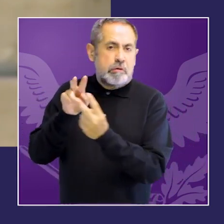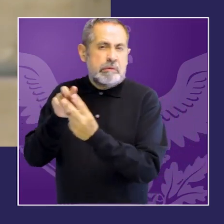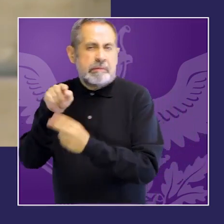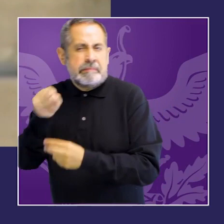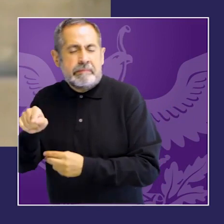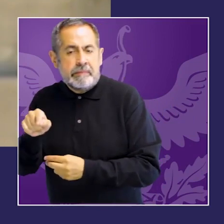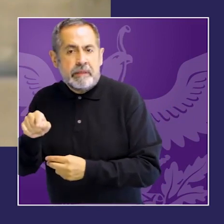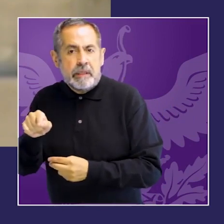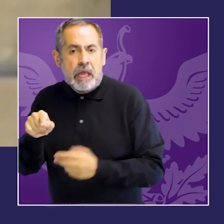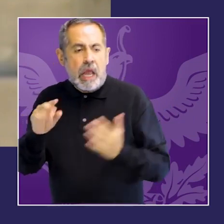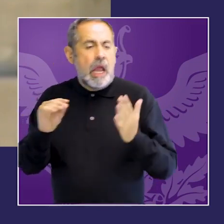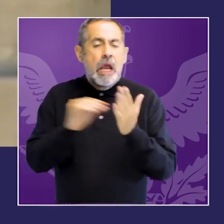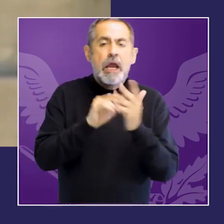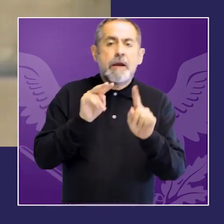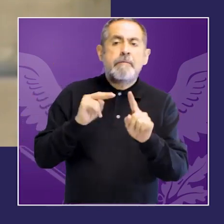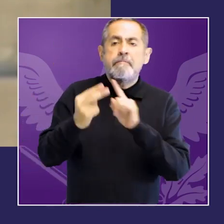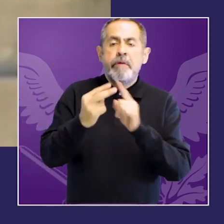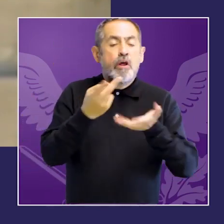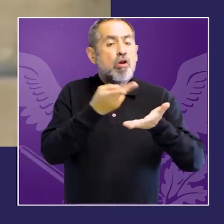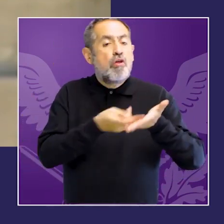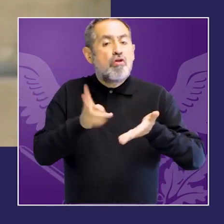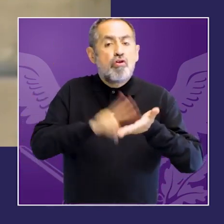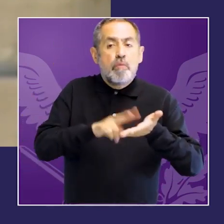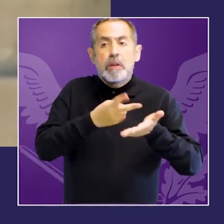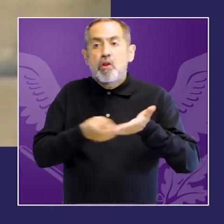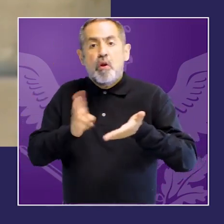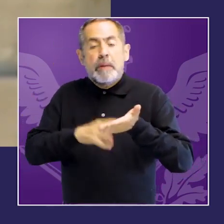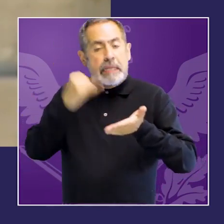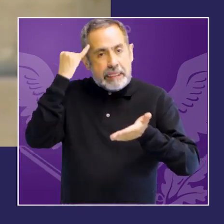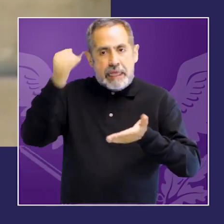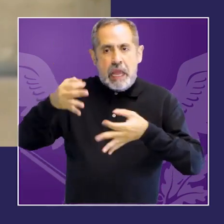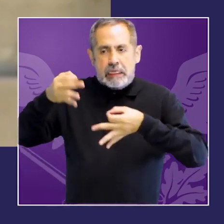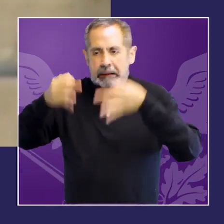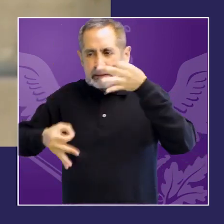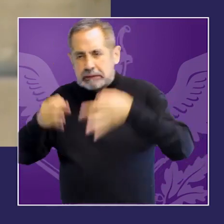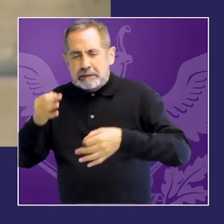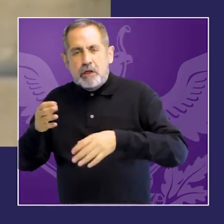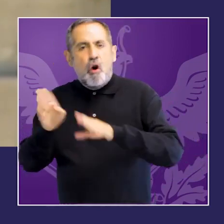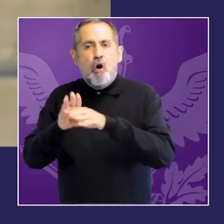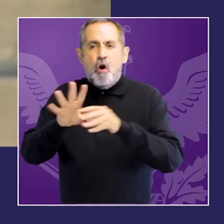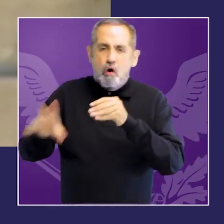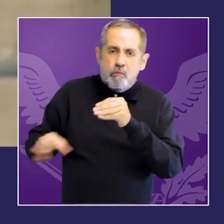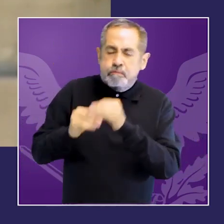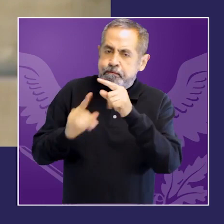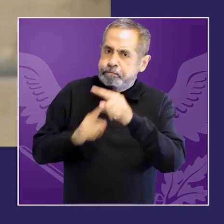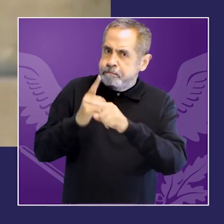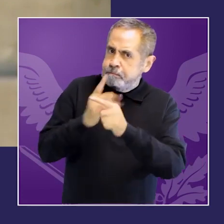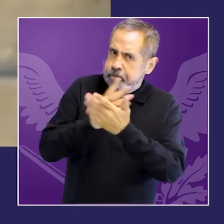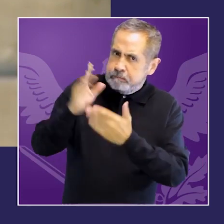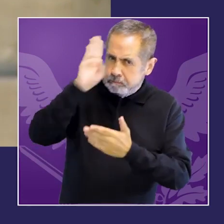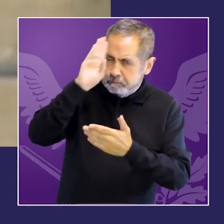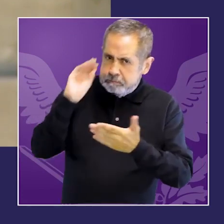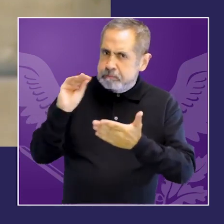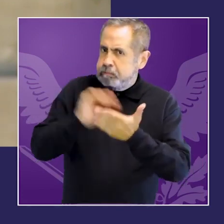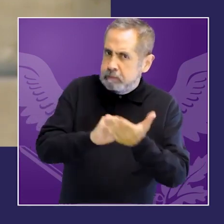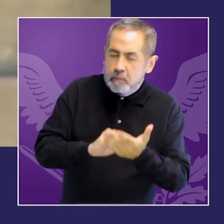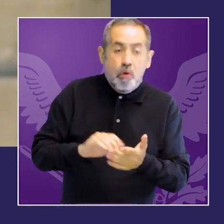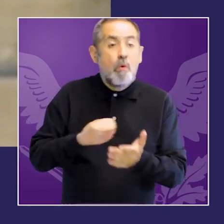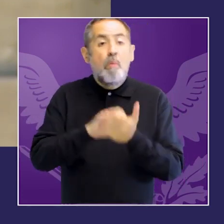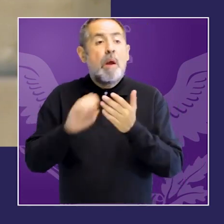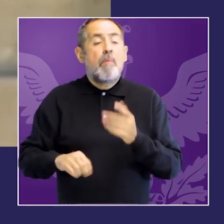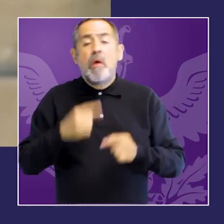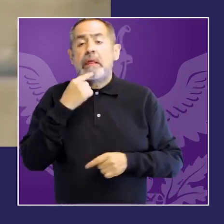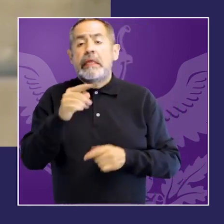raza, etnia, diversidad de género. Son características que incluyen las normas, pero que no necesariamente